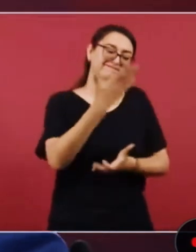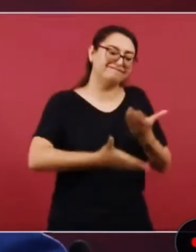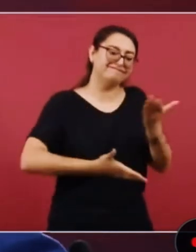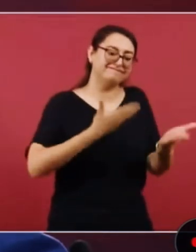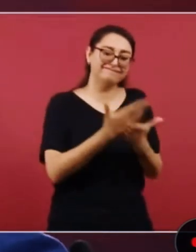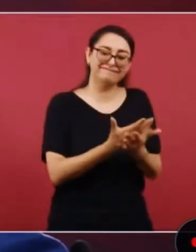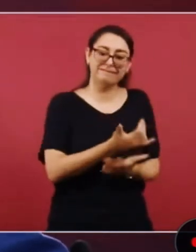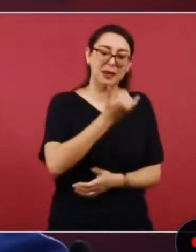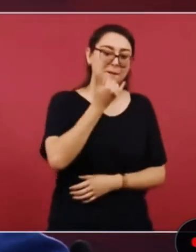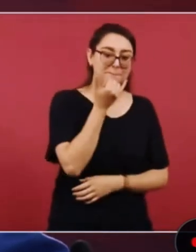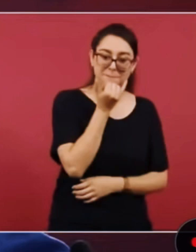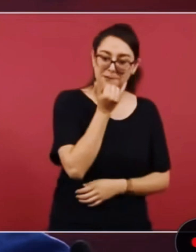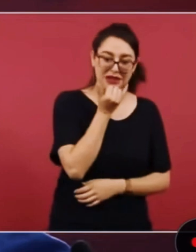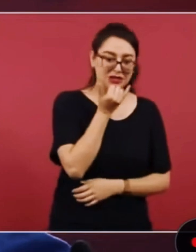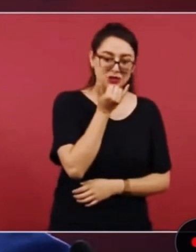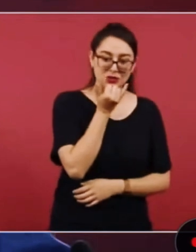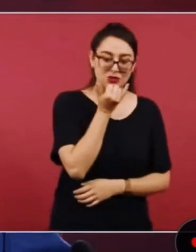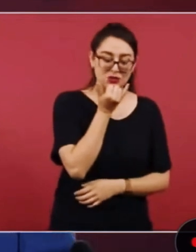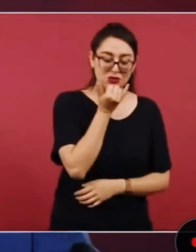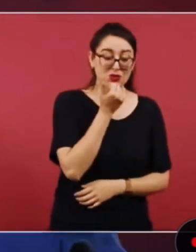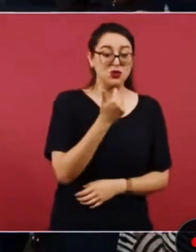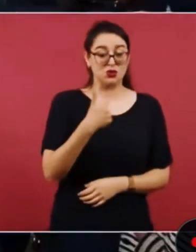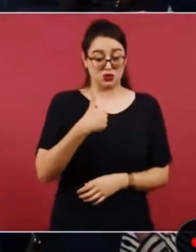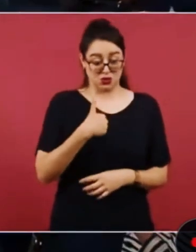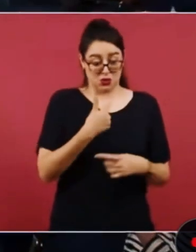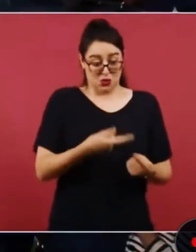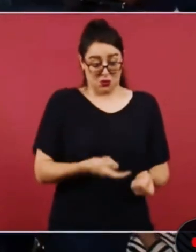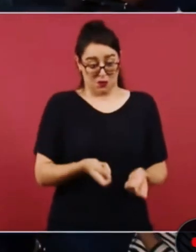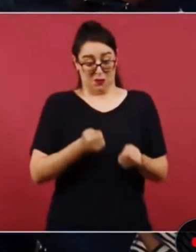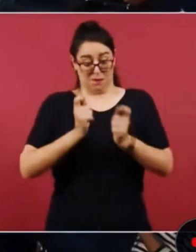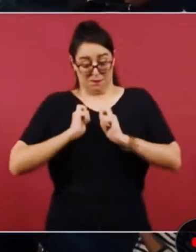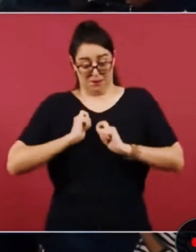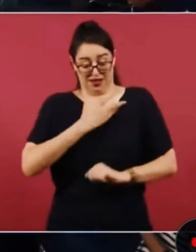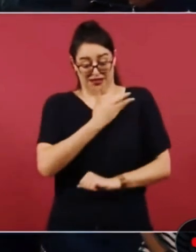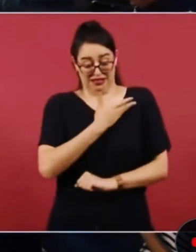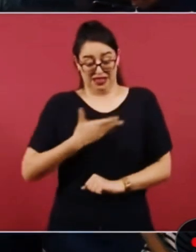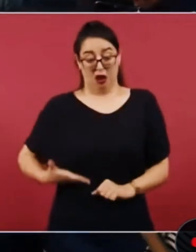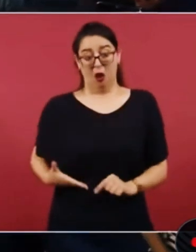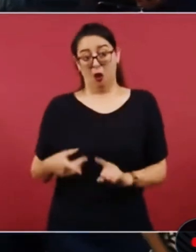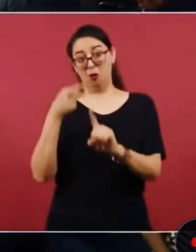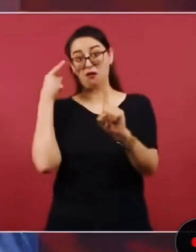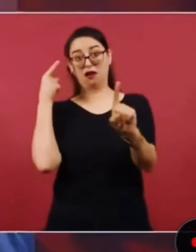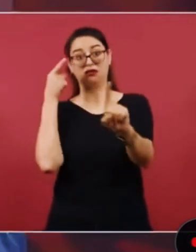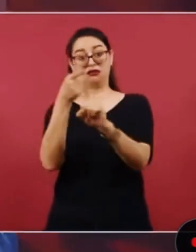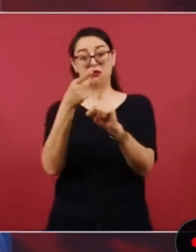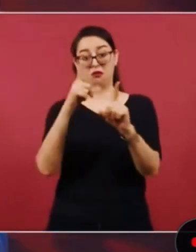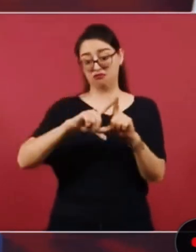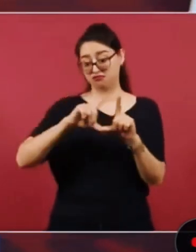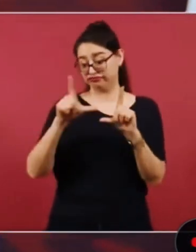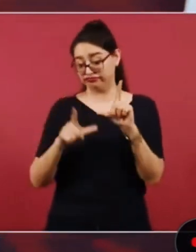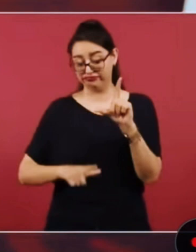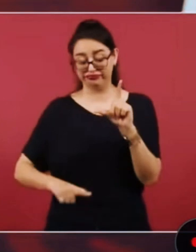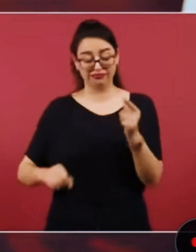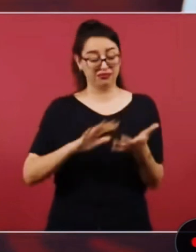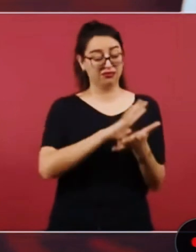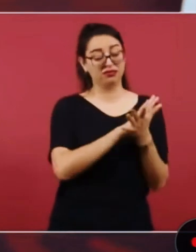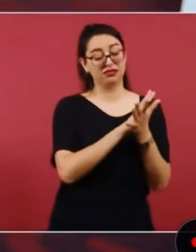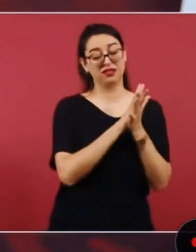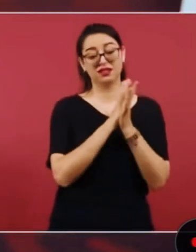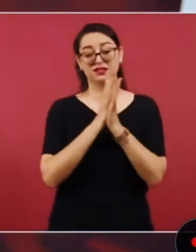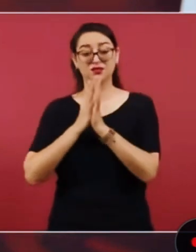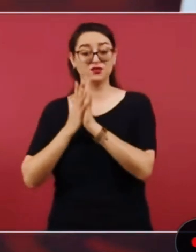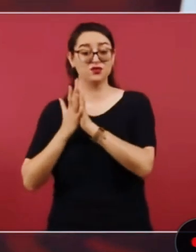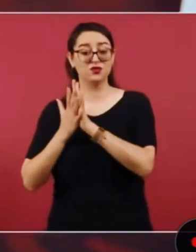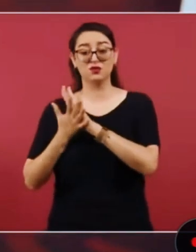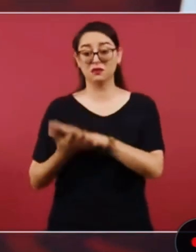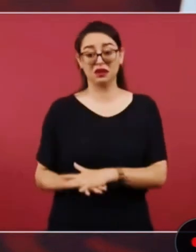llegamos aquí con una misión transformar a México y